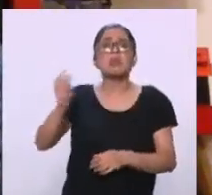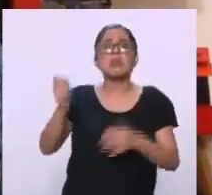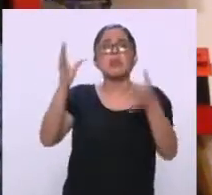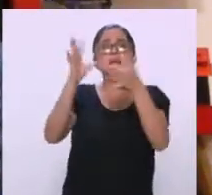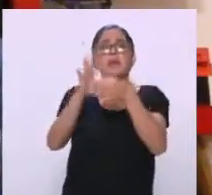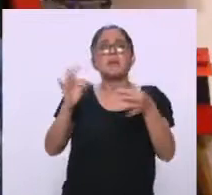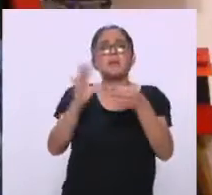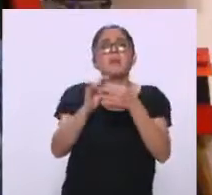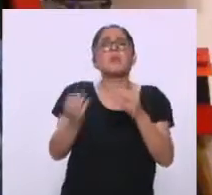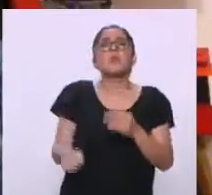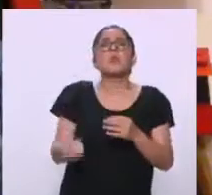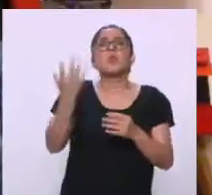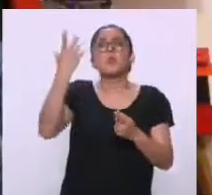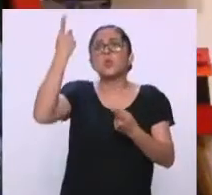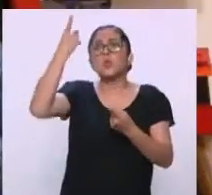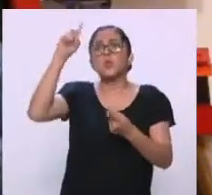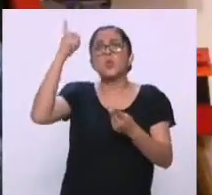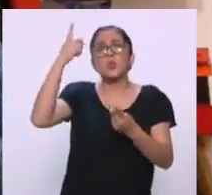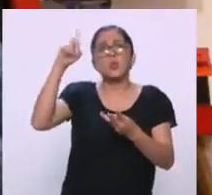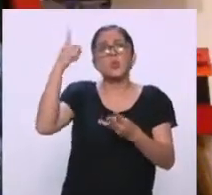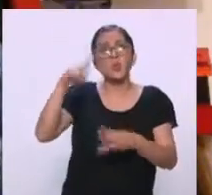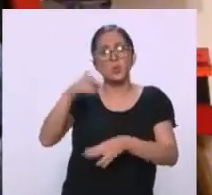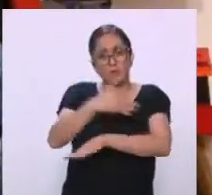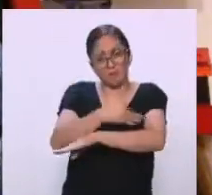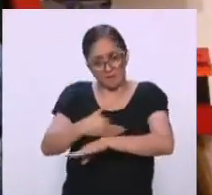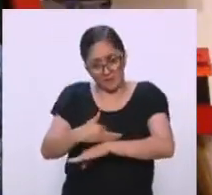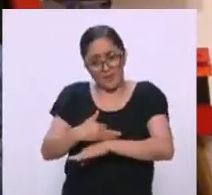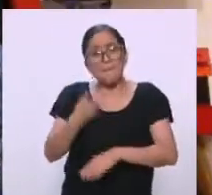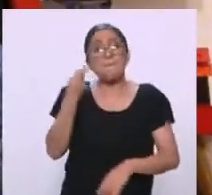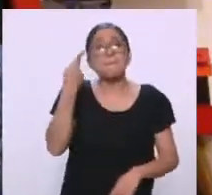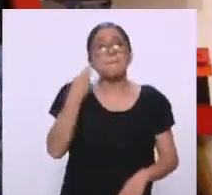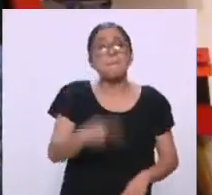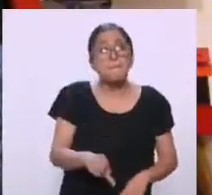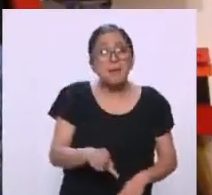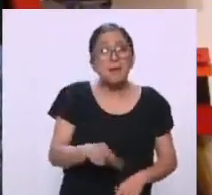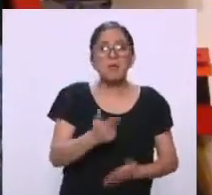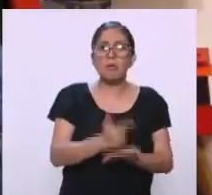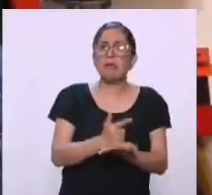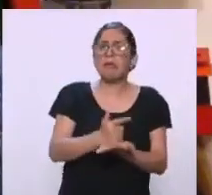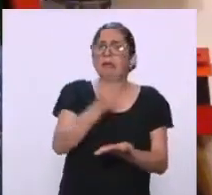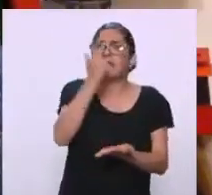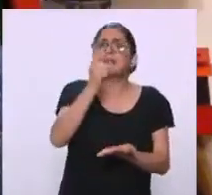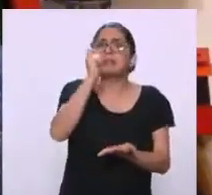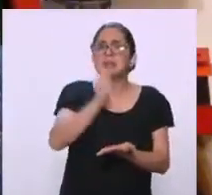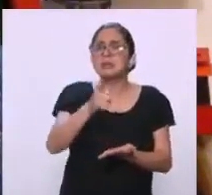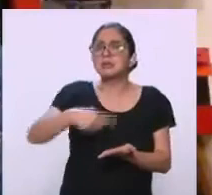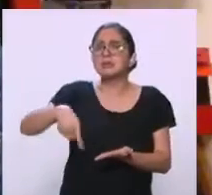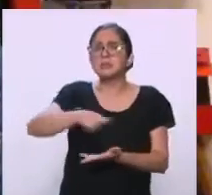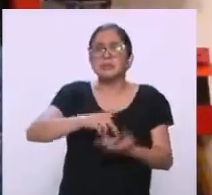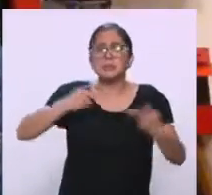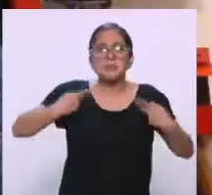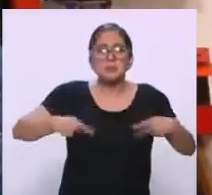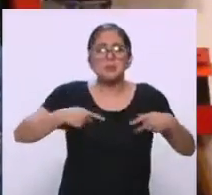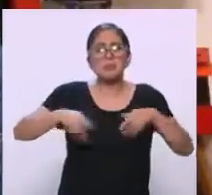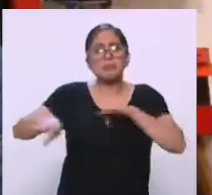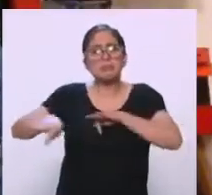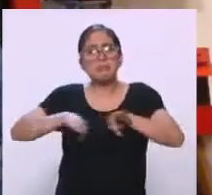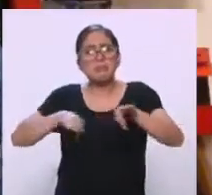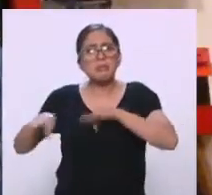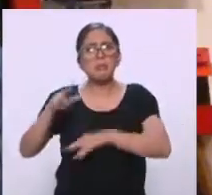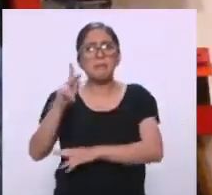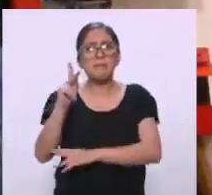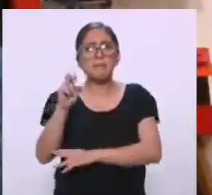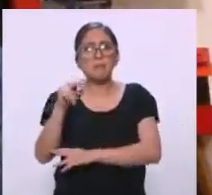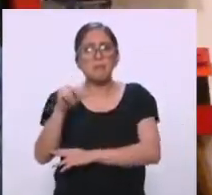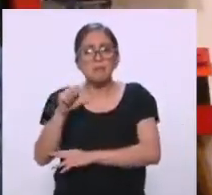familia, pero lo grave fue que Carlos Loret traspasó una línea que los periodistas profesionales jamás